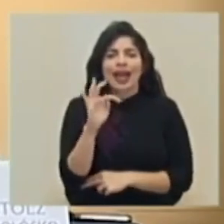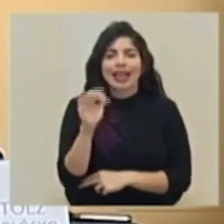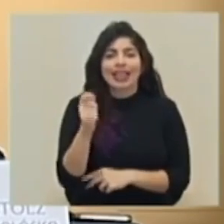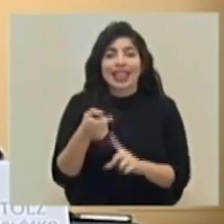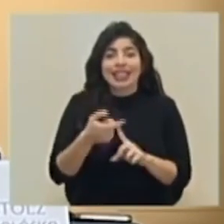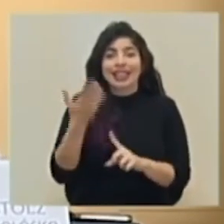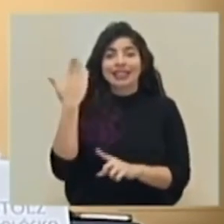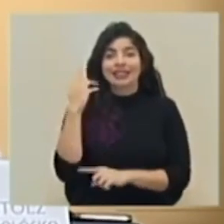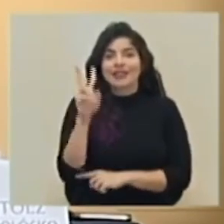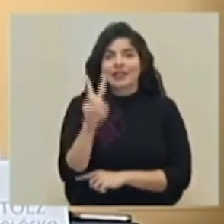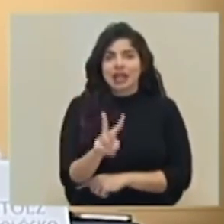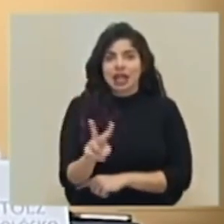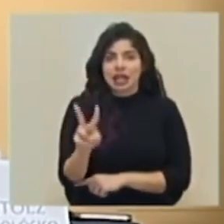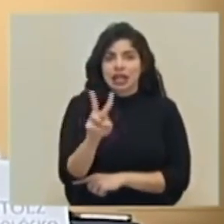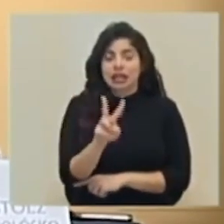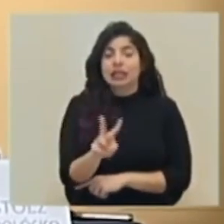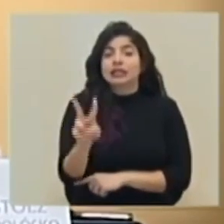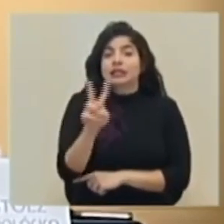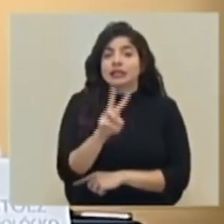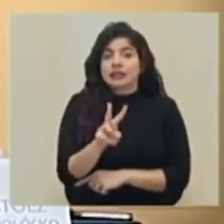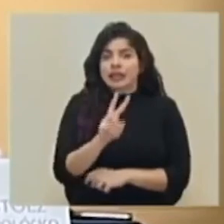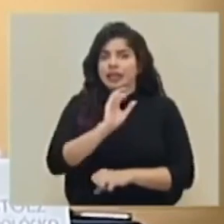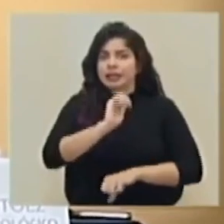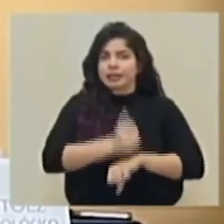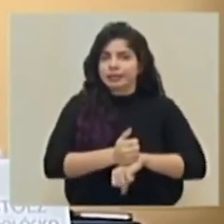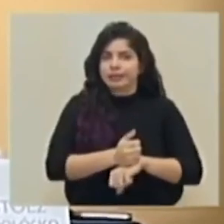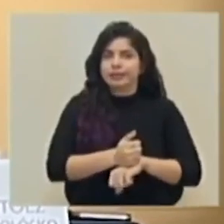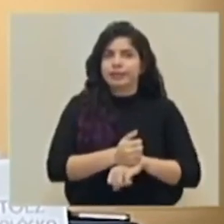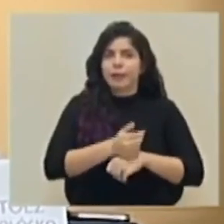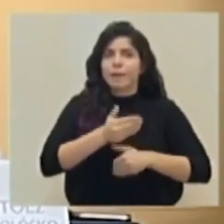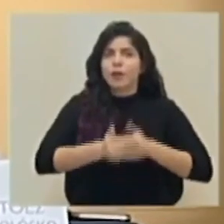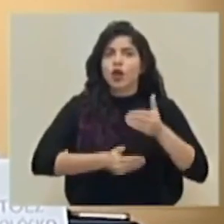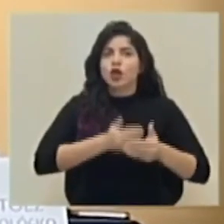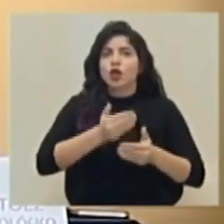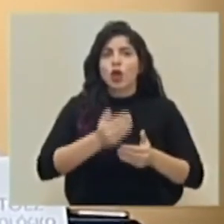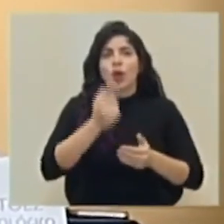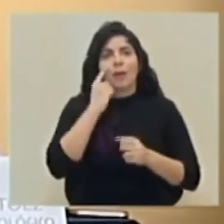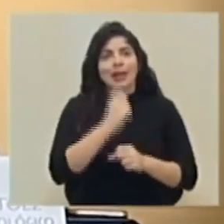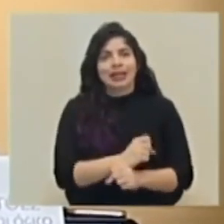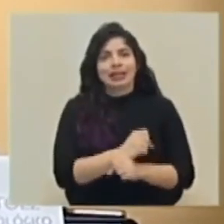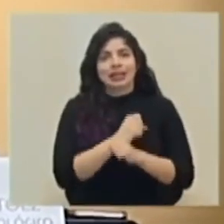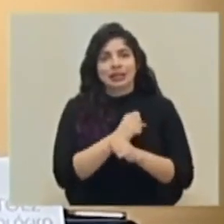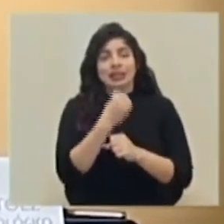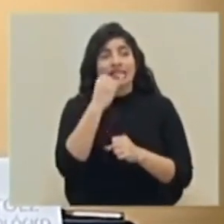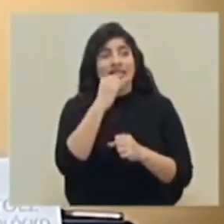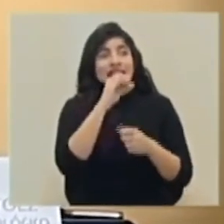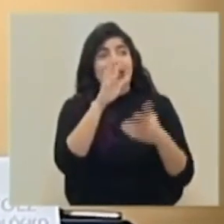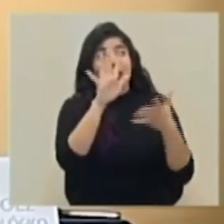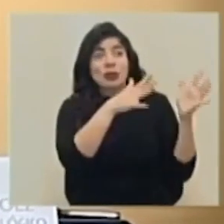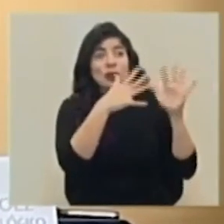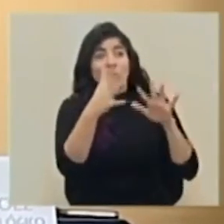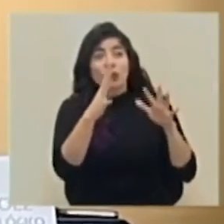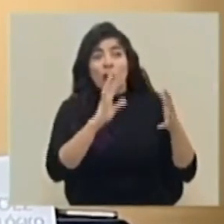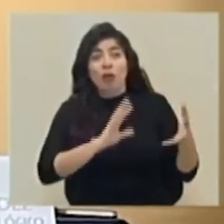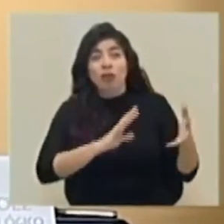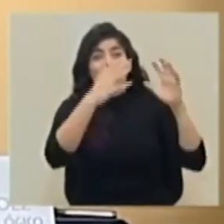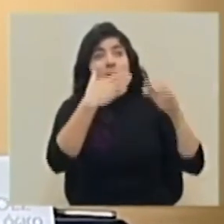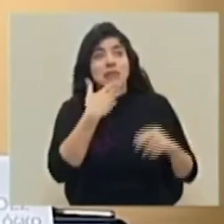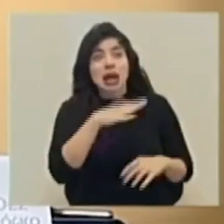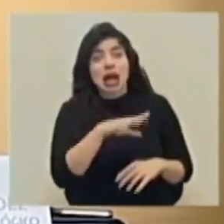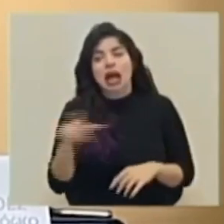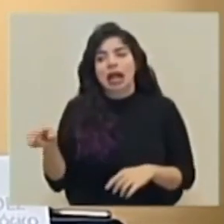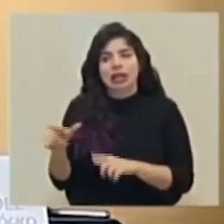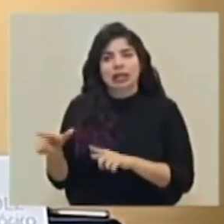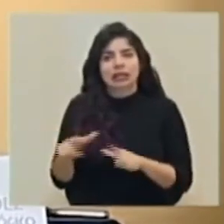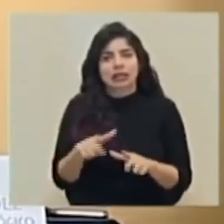desde el día viernes activamos el protocolo de protección ciudadana ante eventos extremos meteorológicos. De tal manera